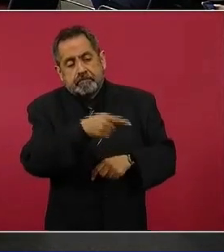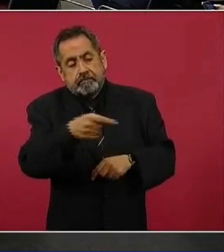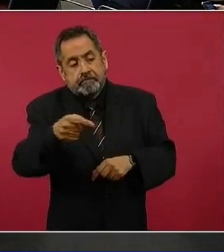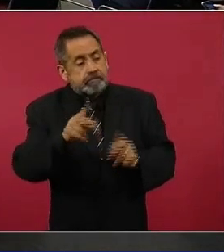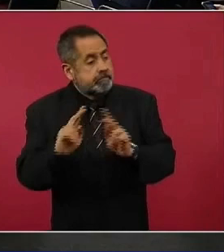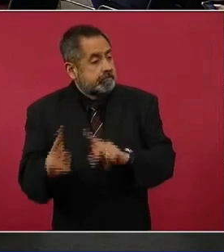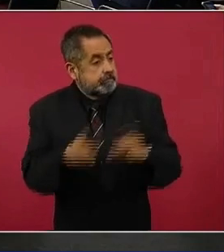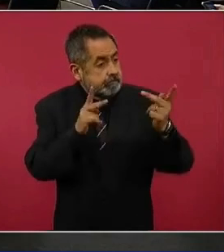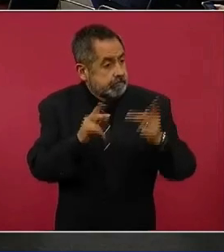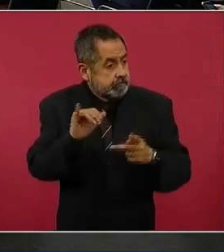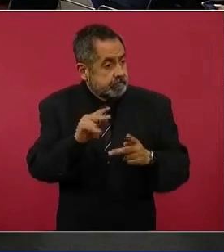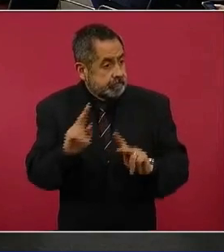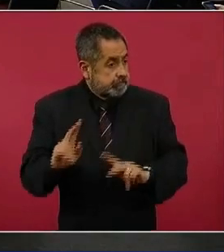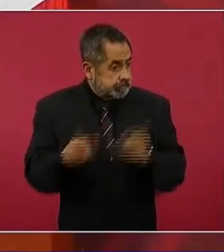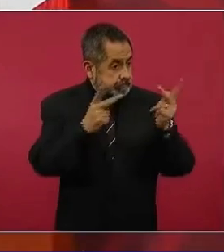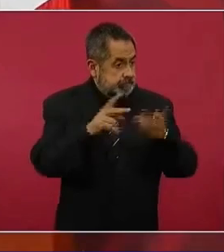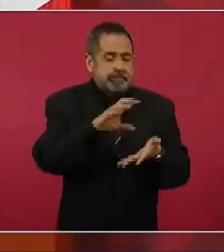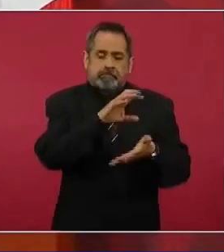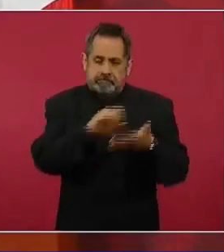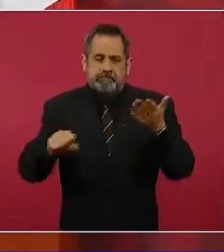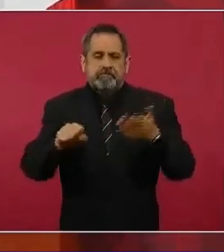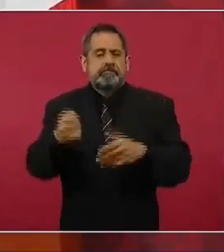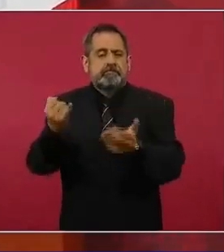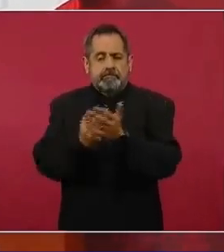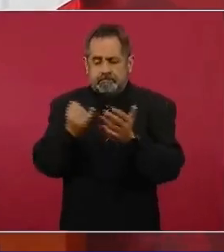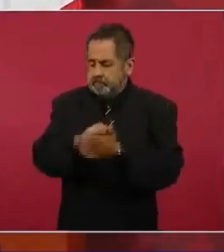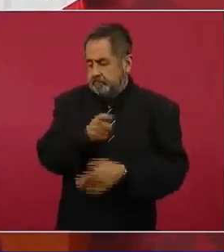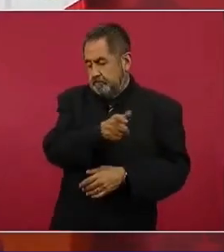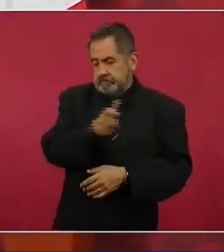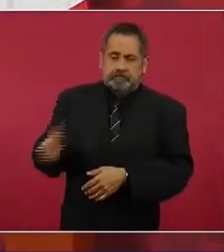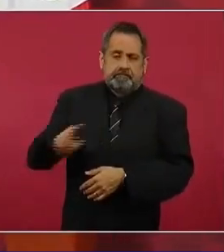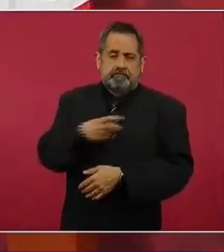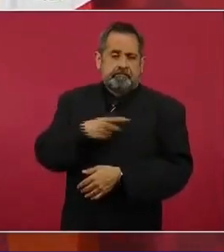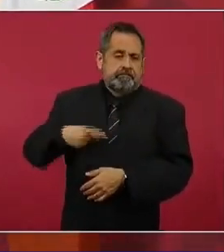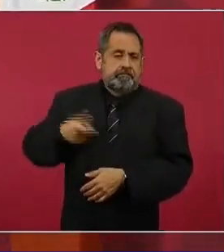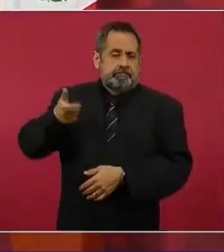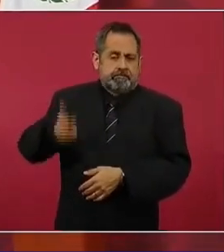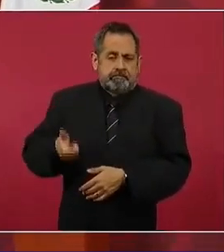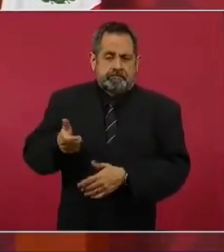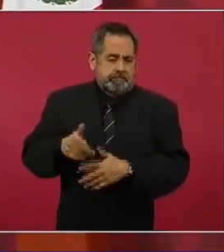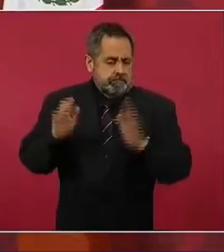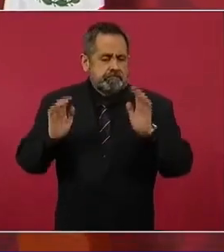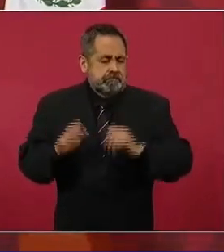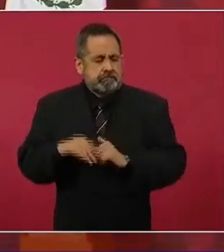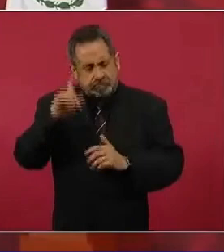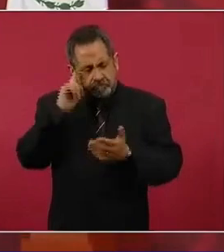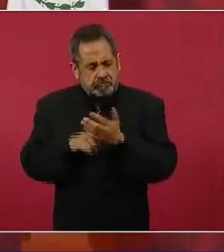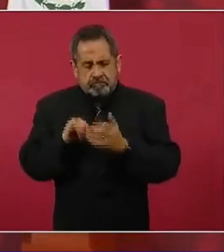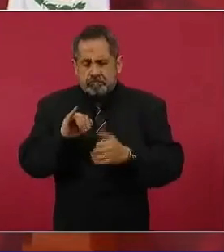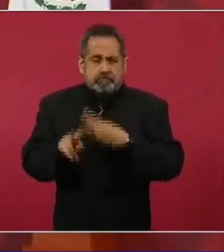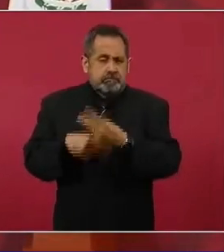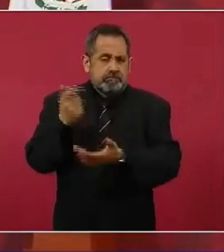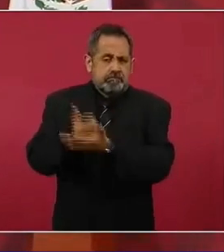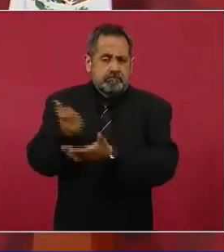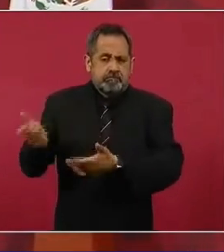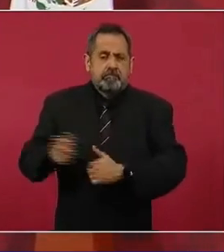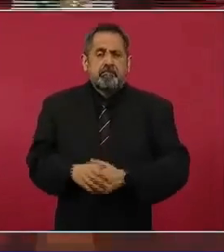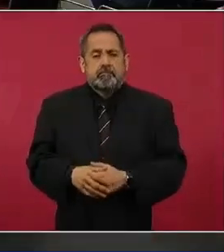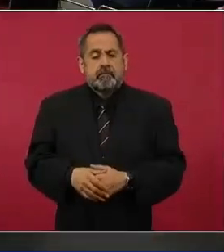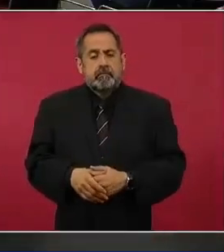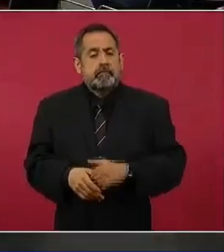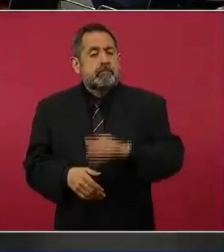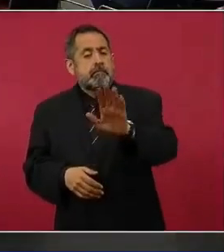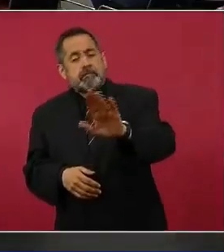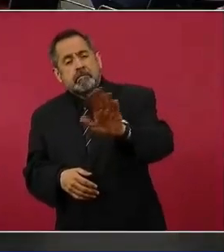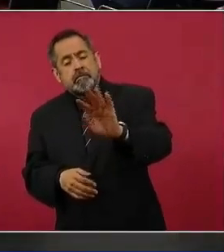mercantiles que se hacen en el país y si causa impuestos seguramente serán pagados aquí. ¿Es posible que no cause